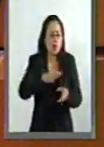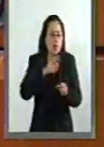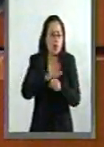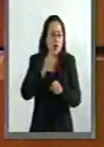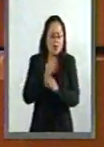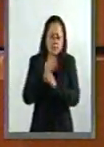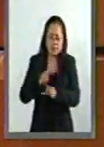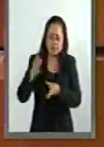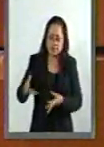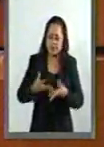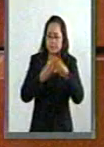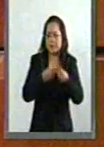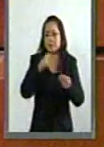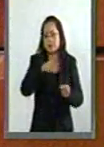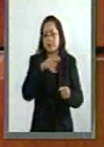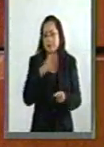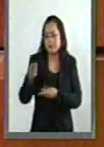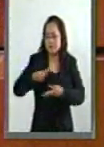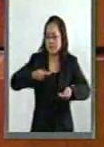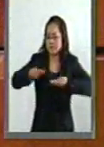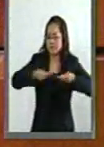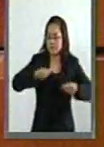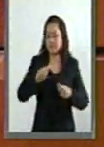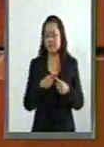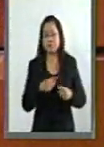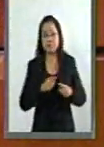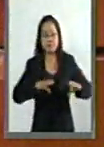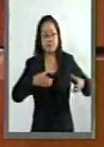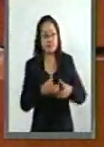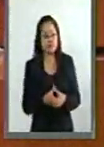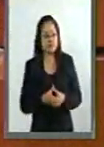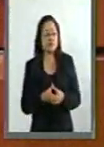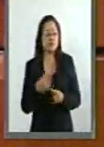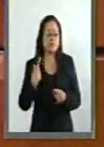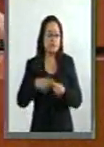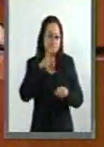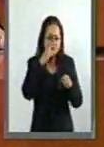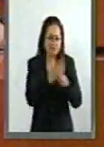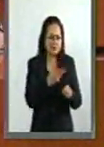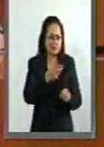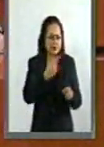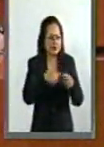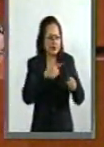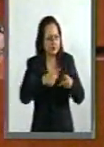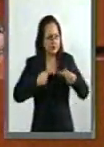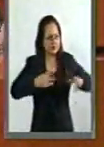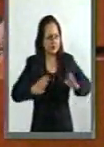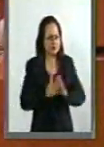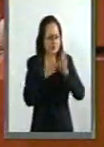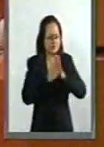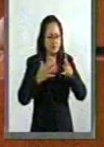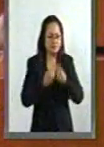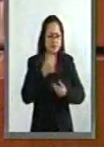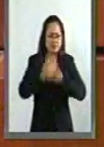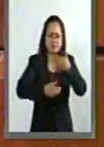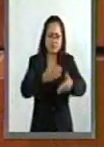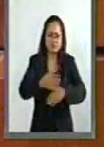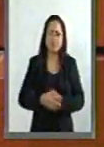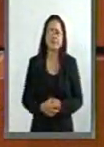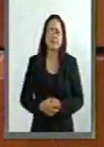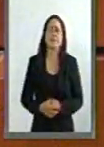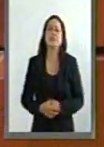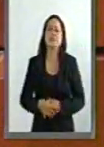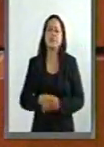informaciones que nos fueron hechas llegar por parte de quienes participaron en este proceso. De tal manera que